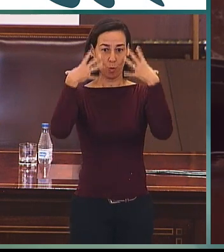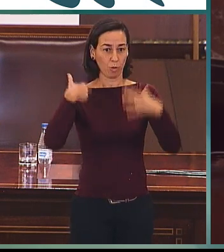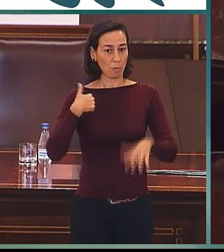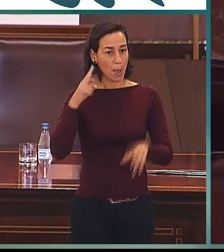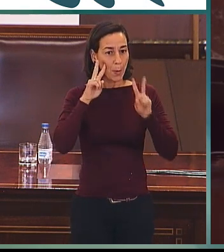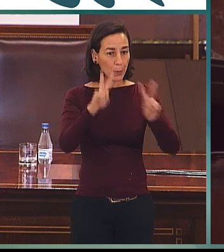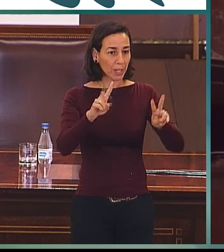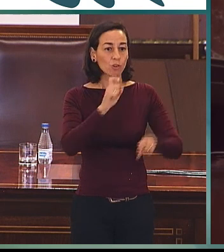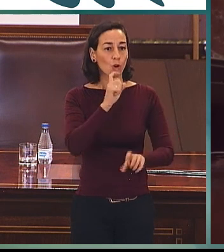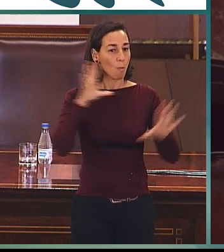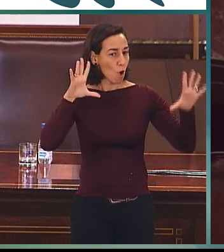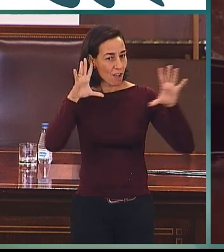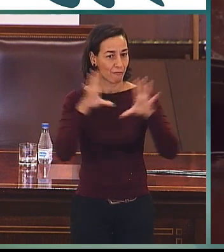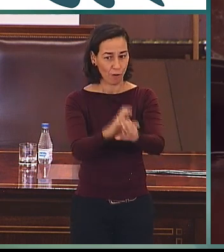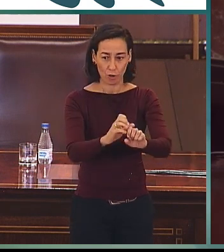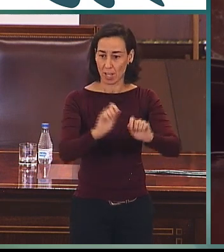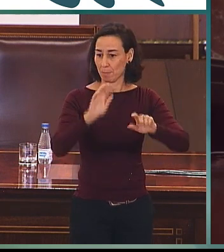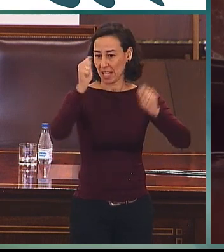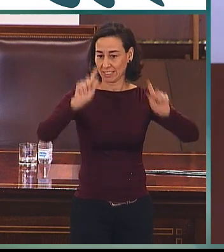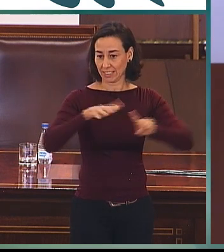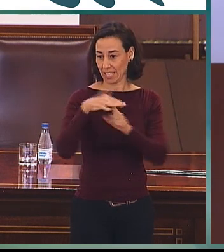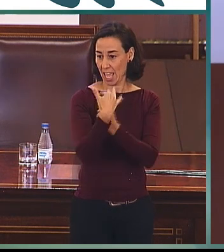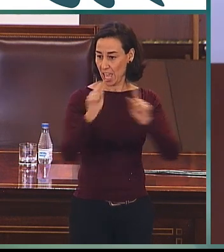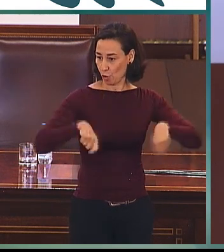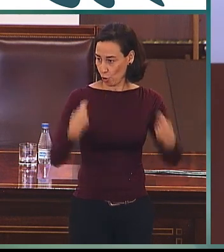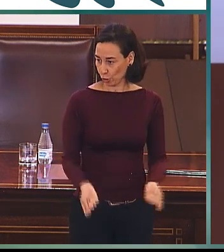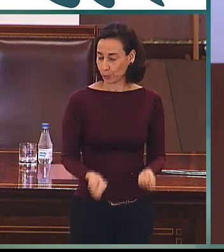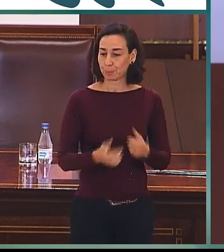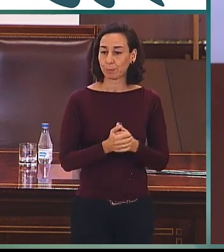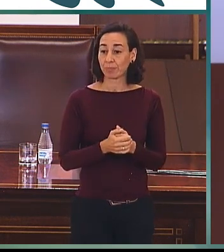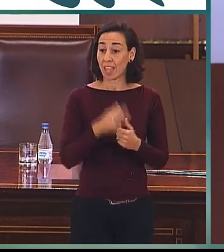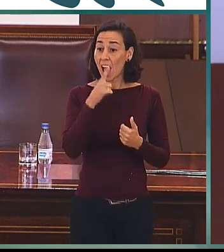ecológico en relación con la lengua de signos vamos a abrir ahora una pequeña conmigo